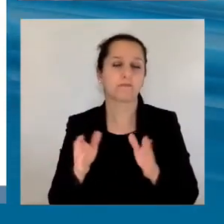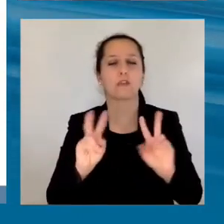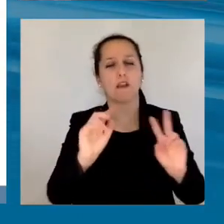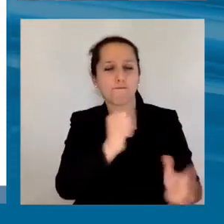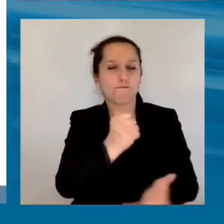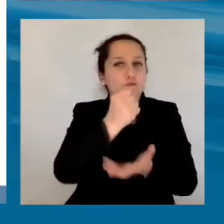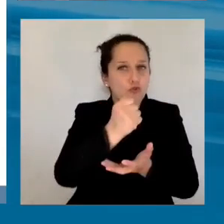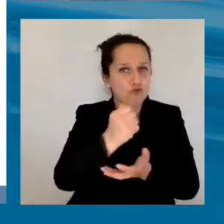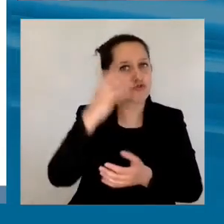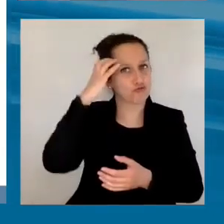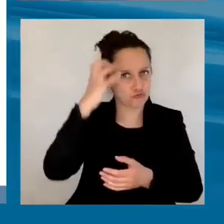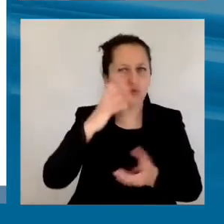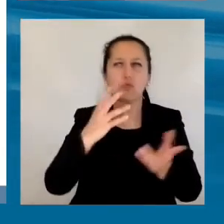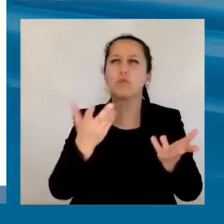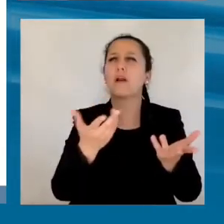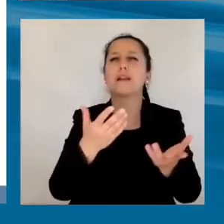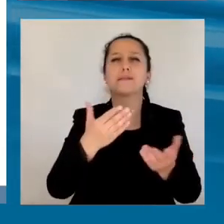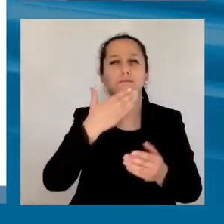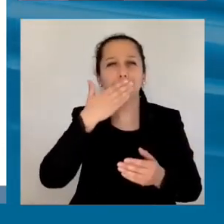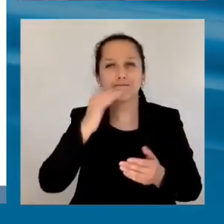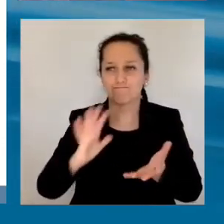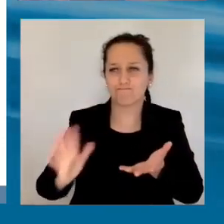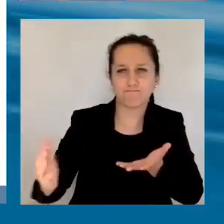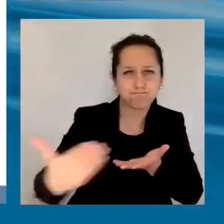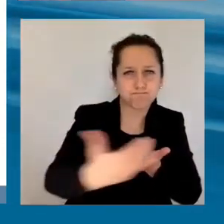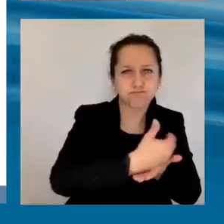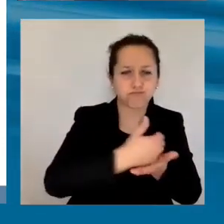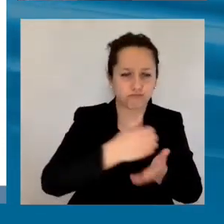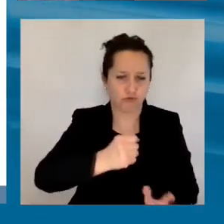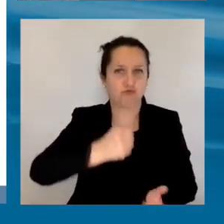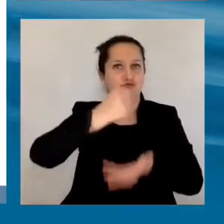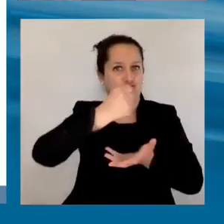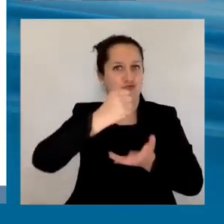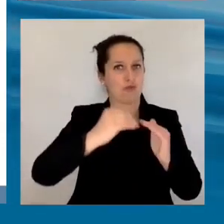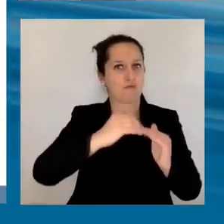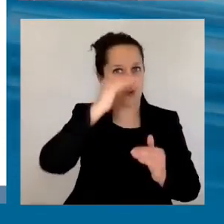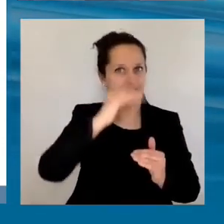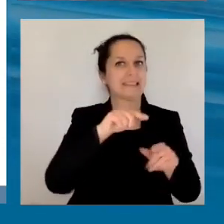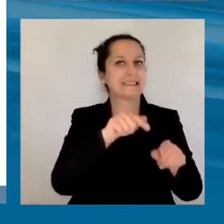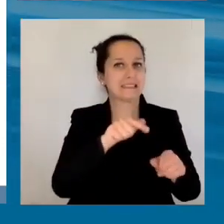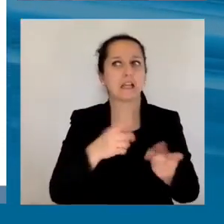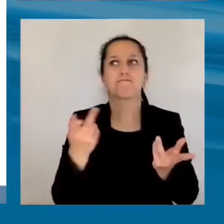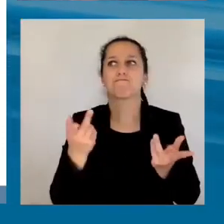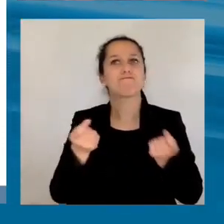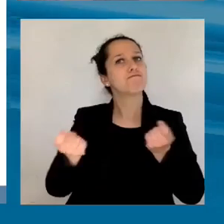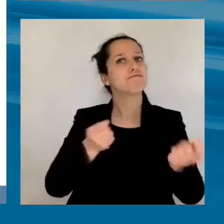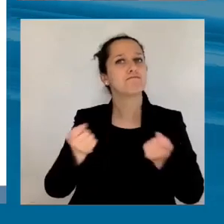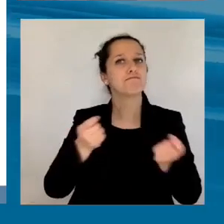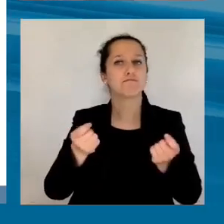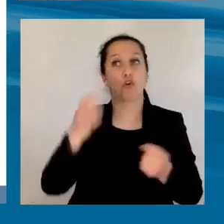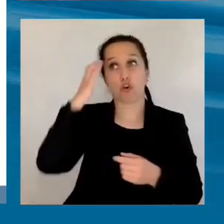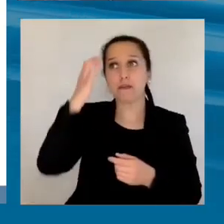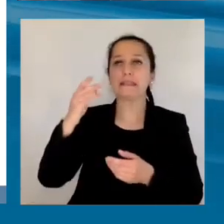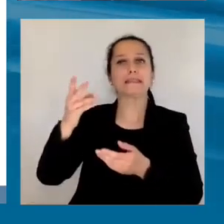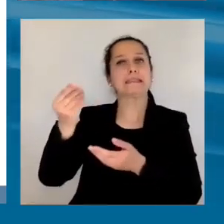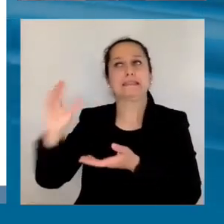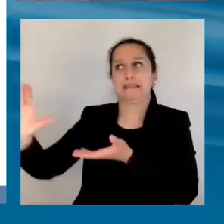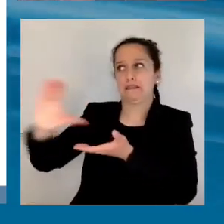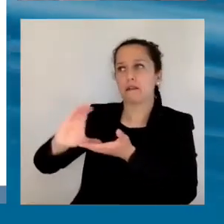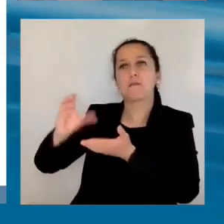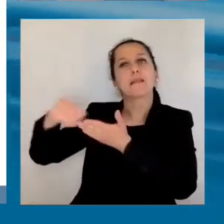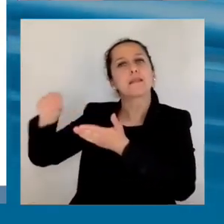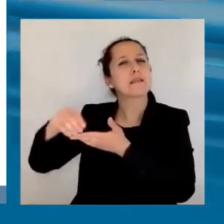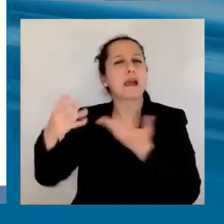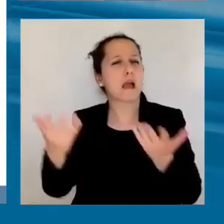mejorar la recaudación tributaria, todo el tema de mejorar las capacidades de gestión y administración de la deuda pública, el uso de instrumentos financieros